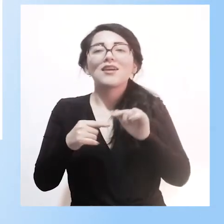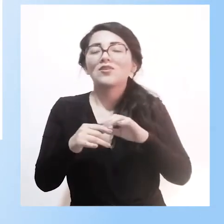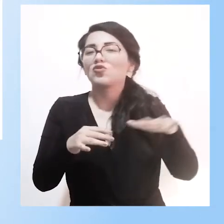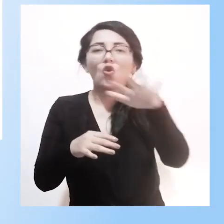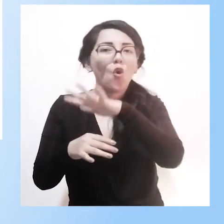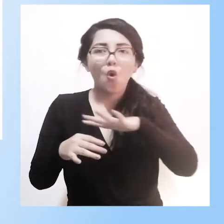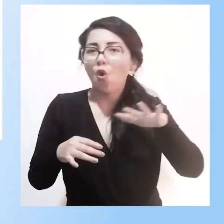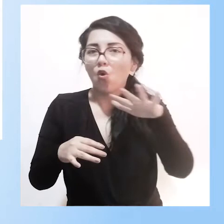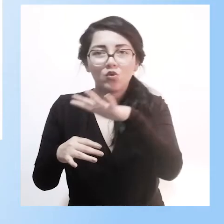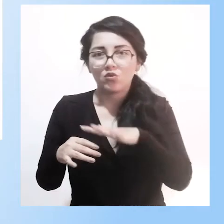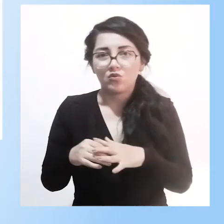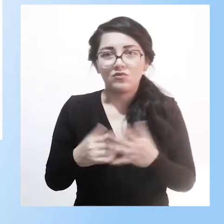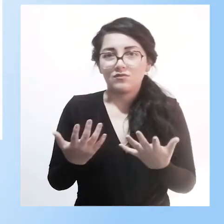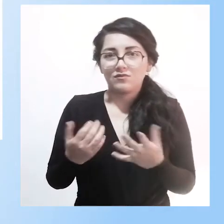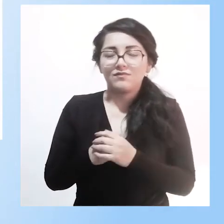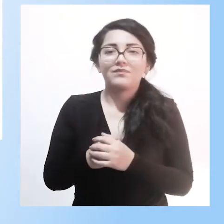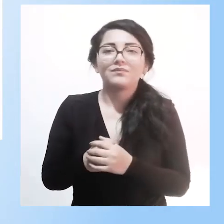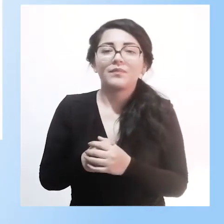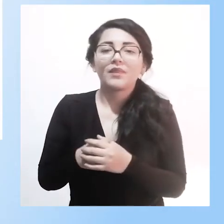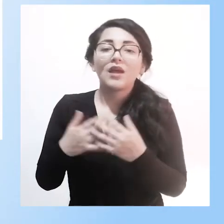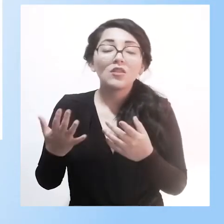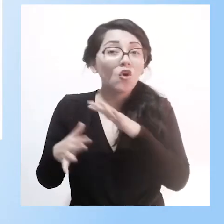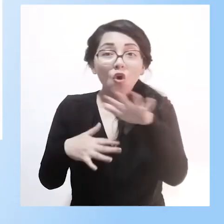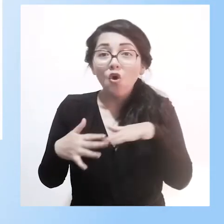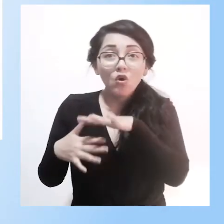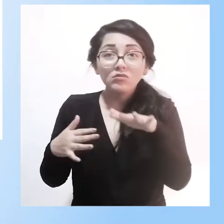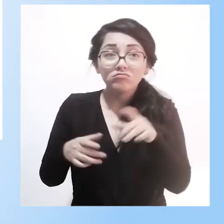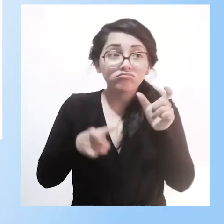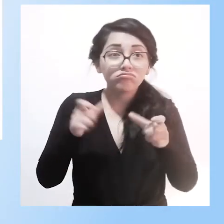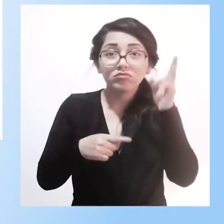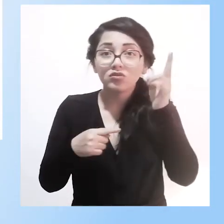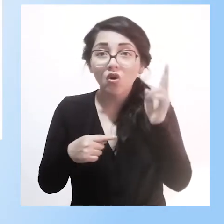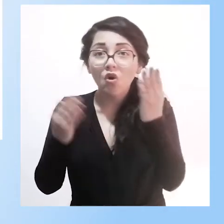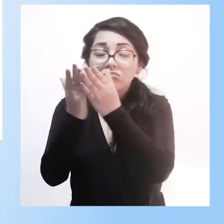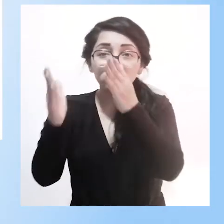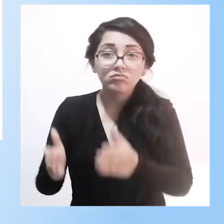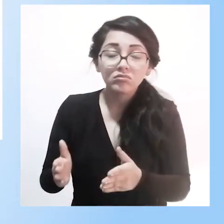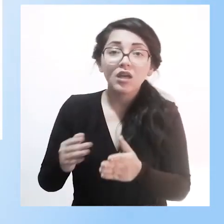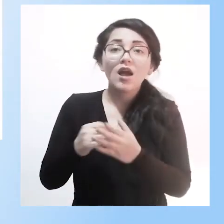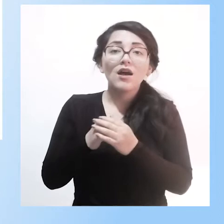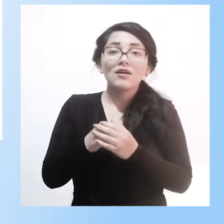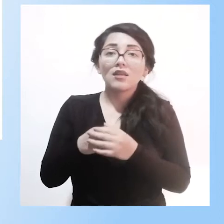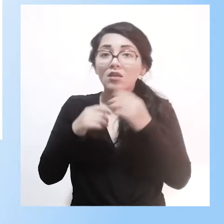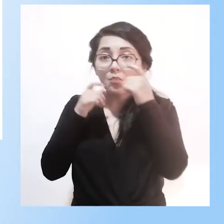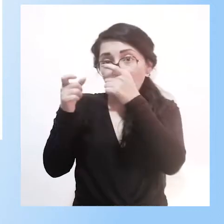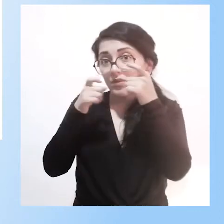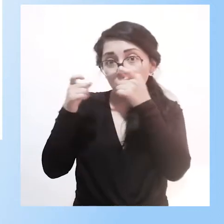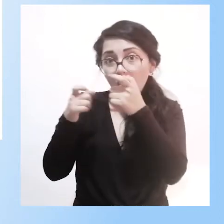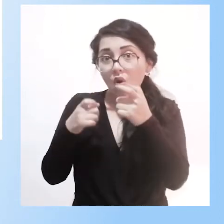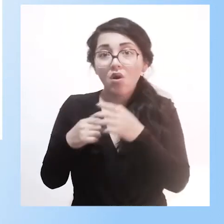los jóvenes de educación secundaria del Uruguay, para todos los maestros, para todos los profesores y para todos los